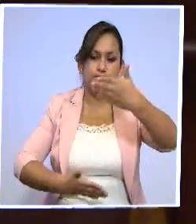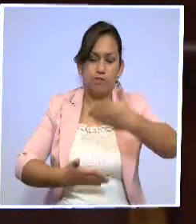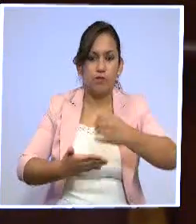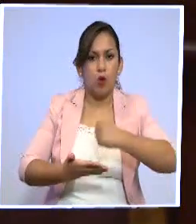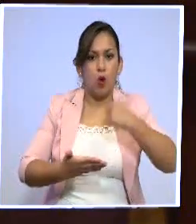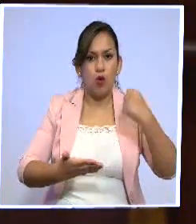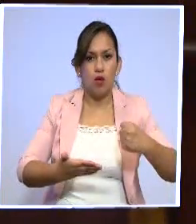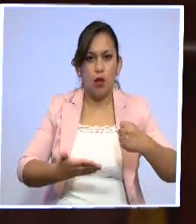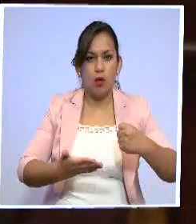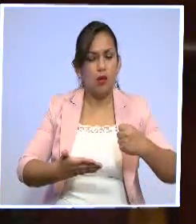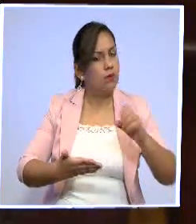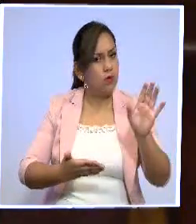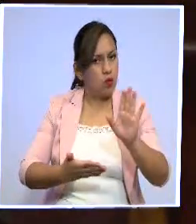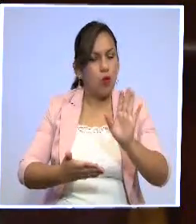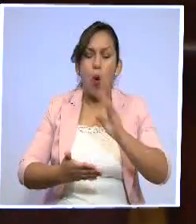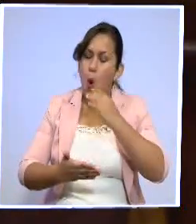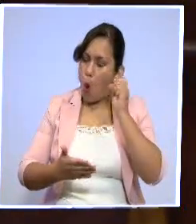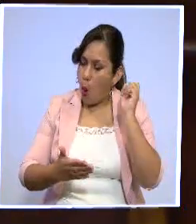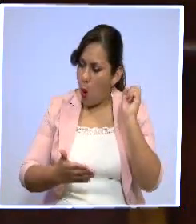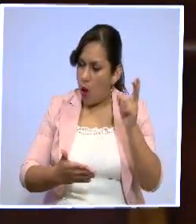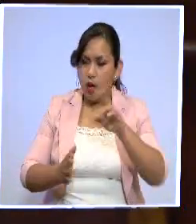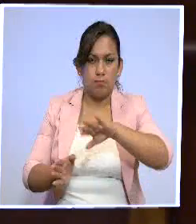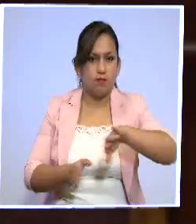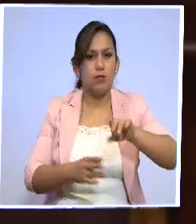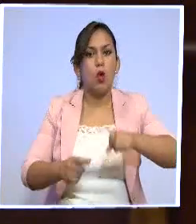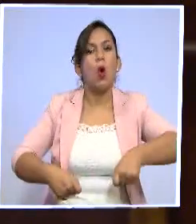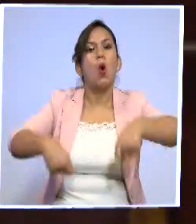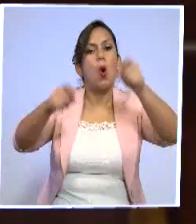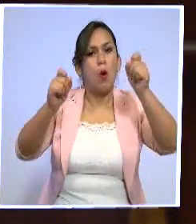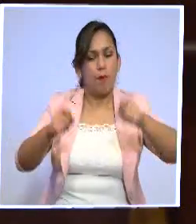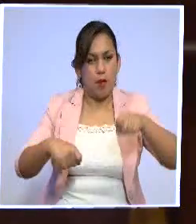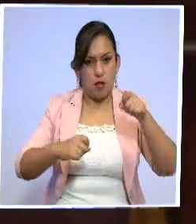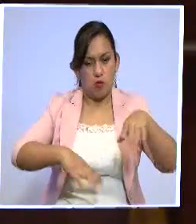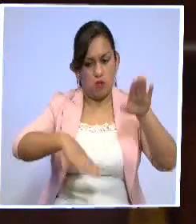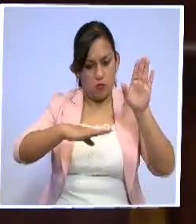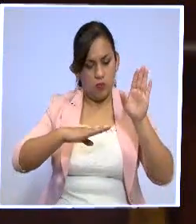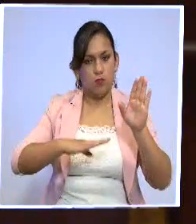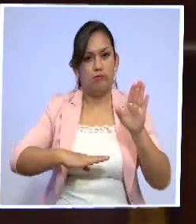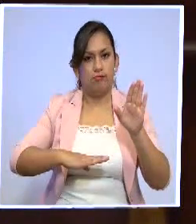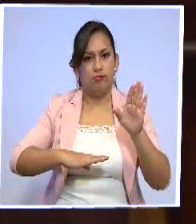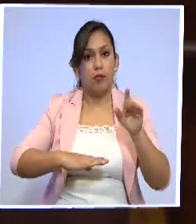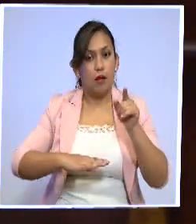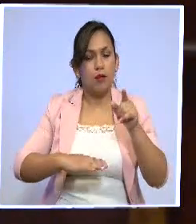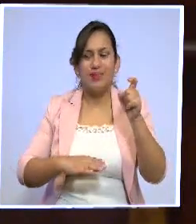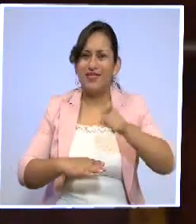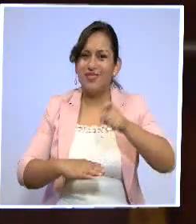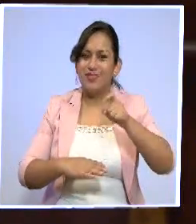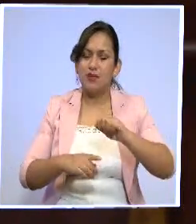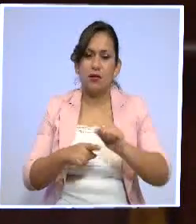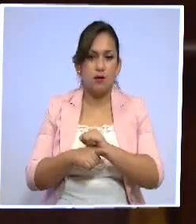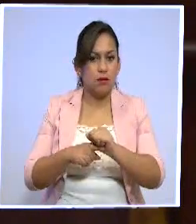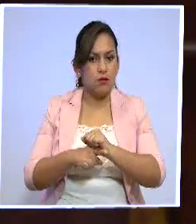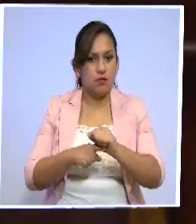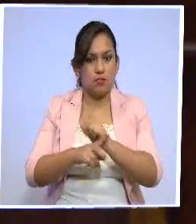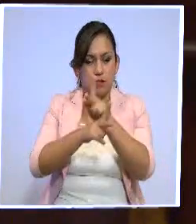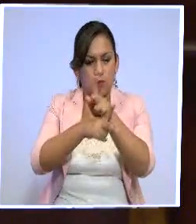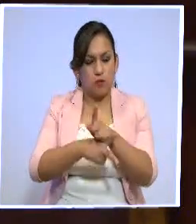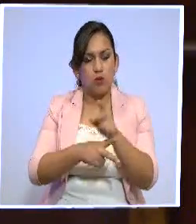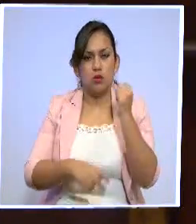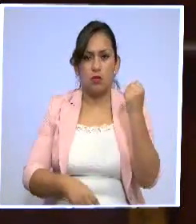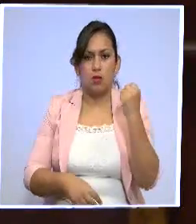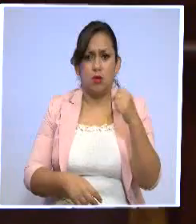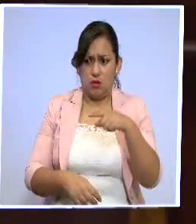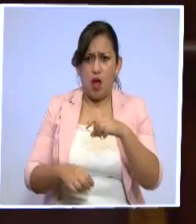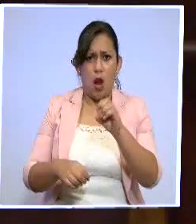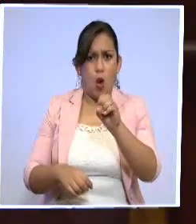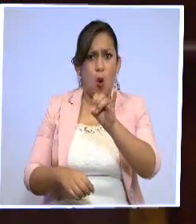pues será convenio o acuerdo. Pero lo fundamental es entonces que se apliquen los derechos consagrados fundamentales desde la OIT,